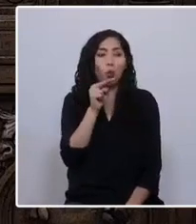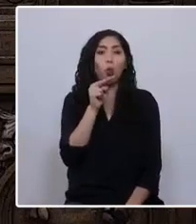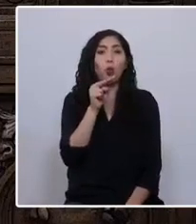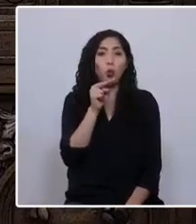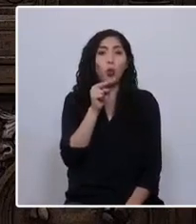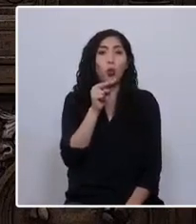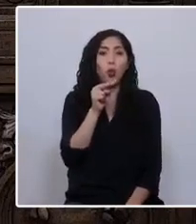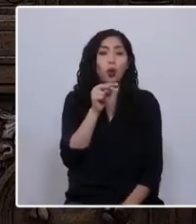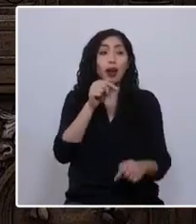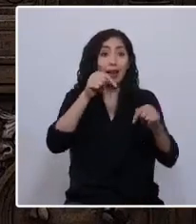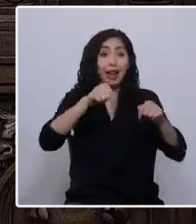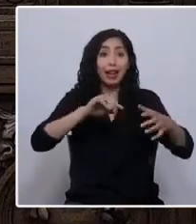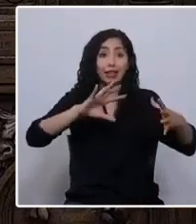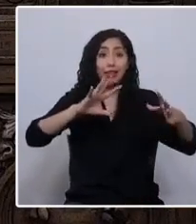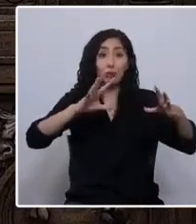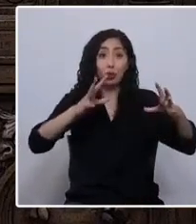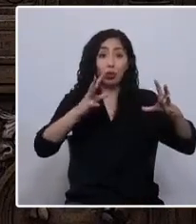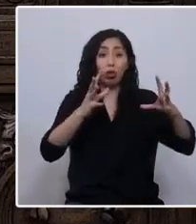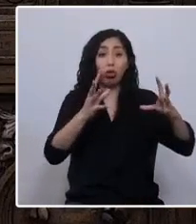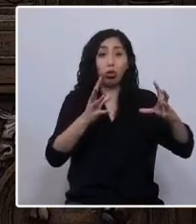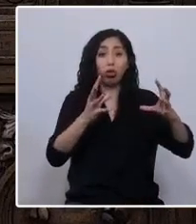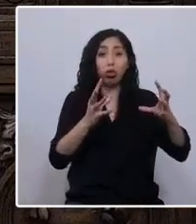de este mundo desaparecer paso a paso.